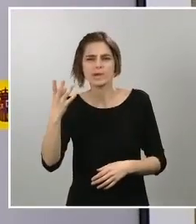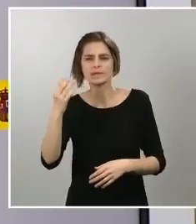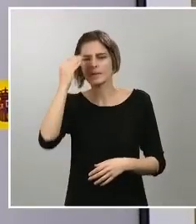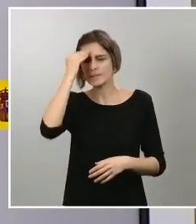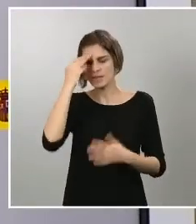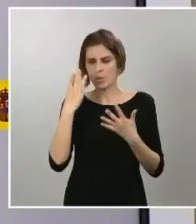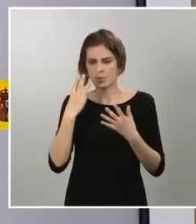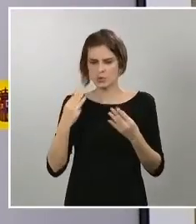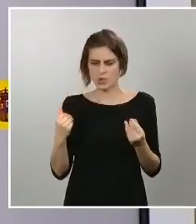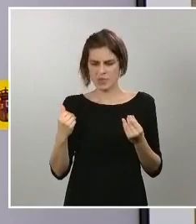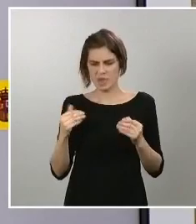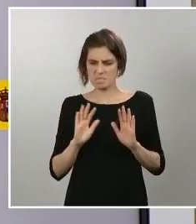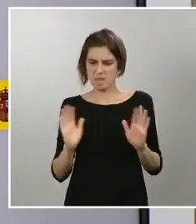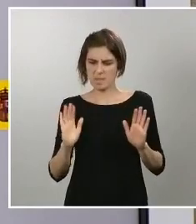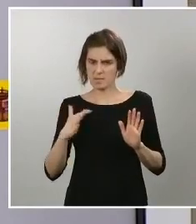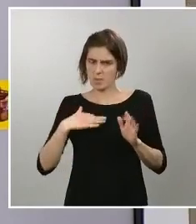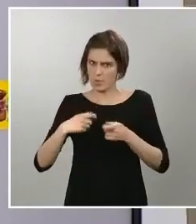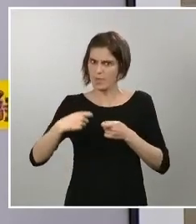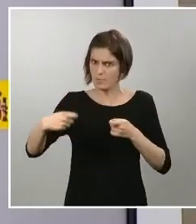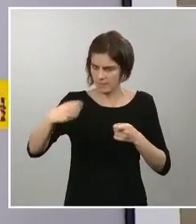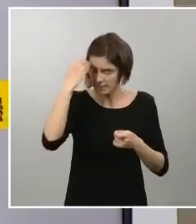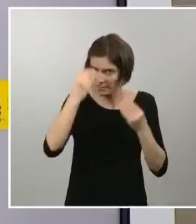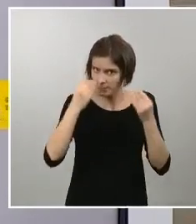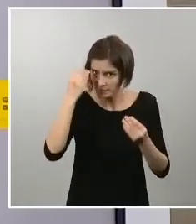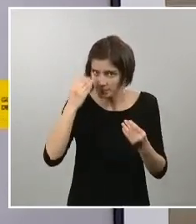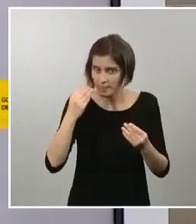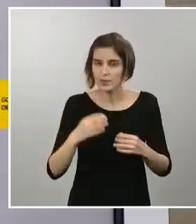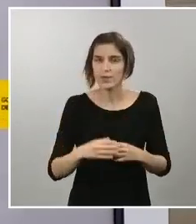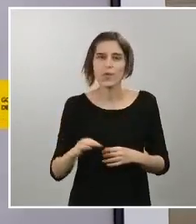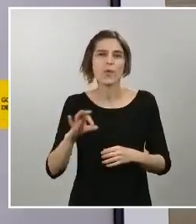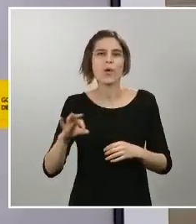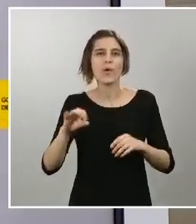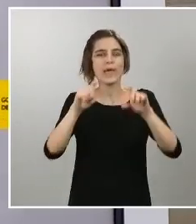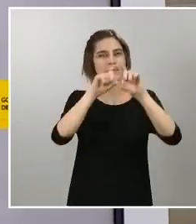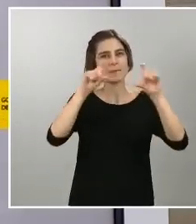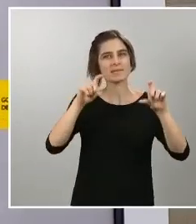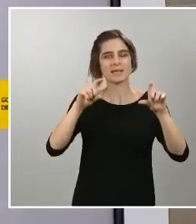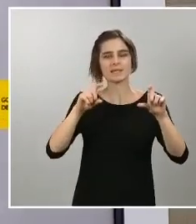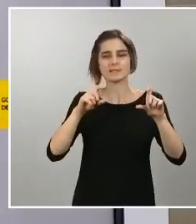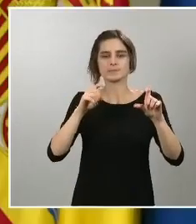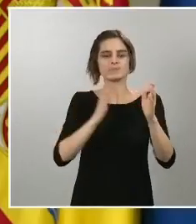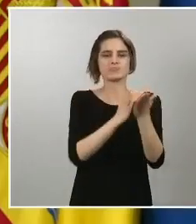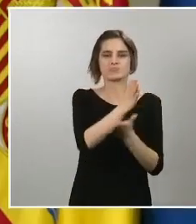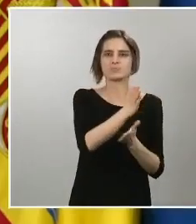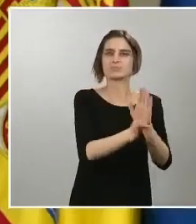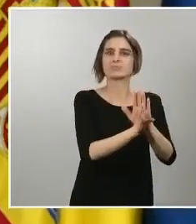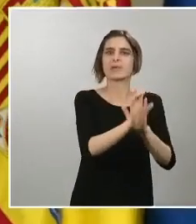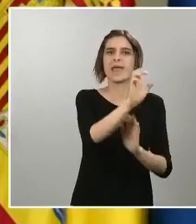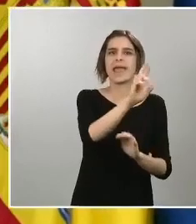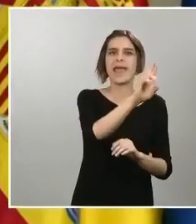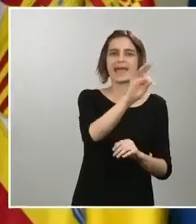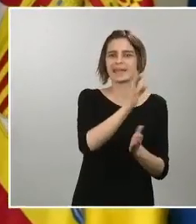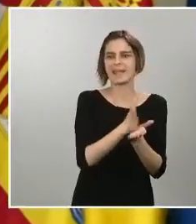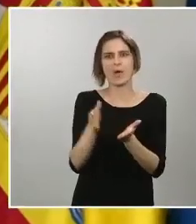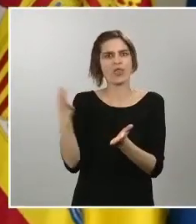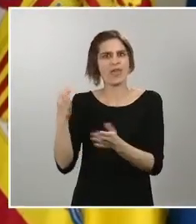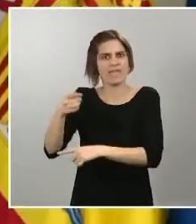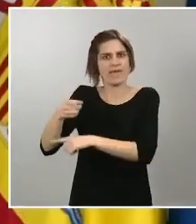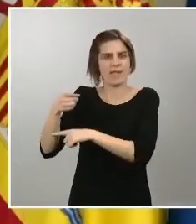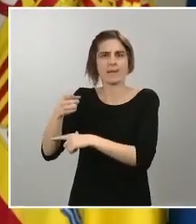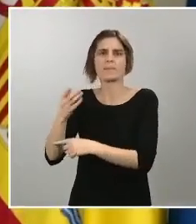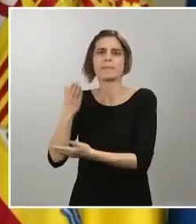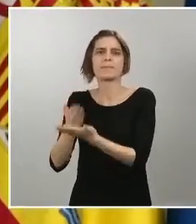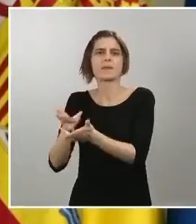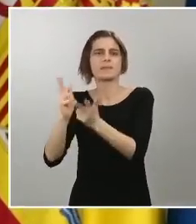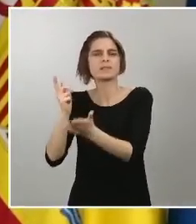Y por último ¿las empresas pueden seguir haciendo ERTE en lugar de dar estos permisos retribuidos? Sí vamos a ver las empresas el mecanismo que